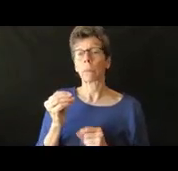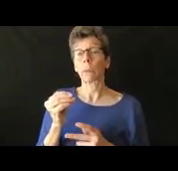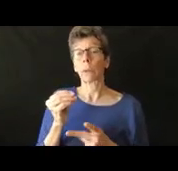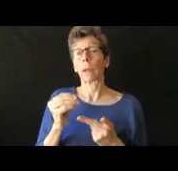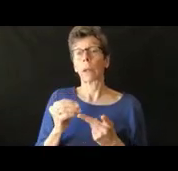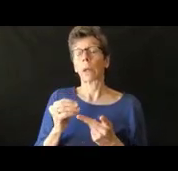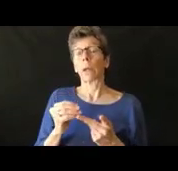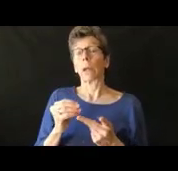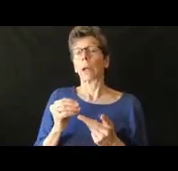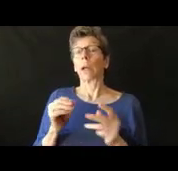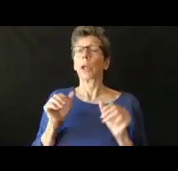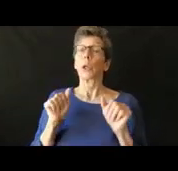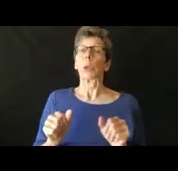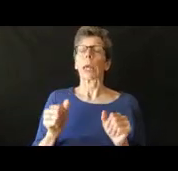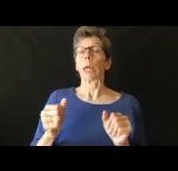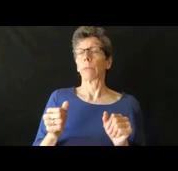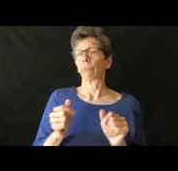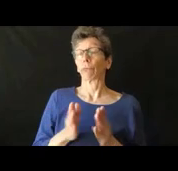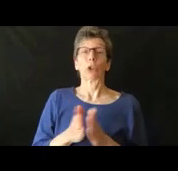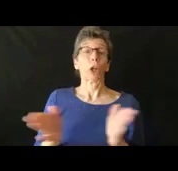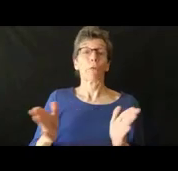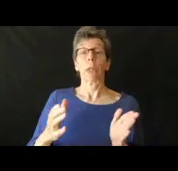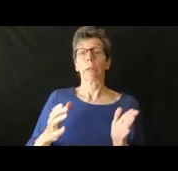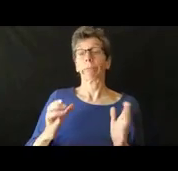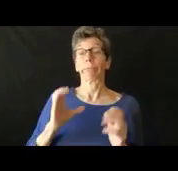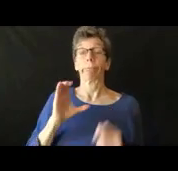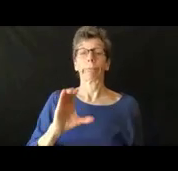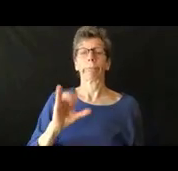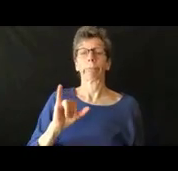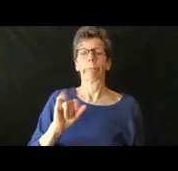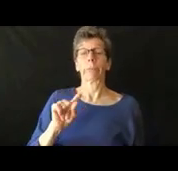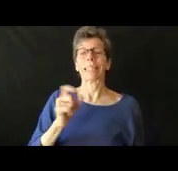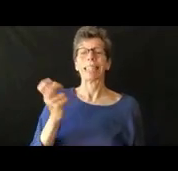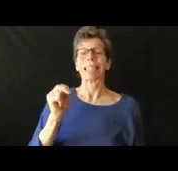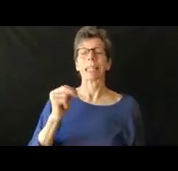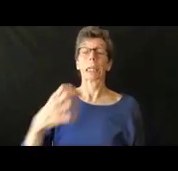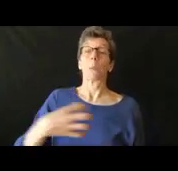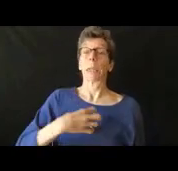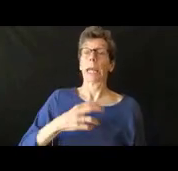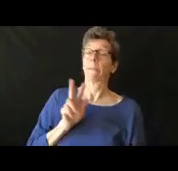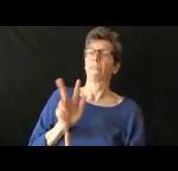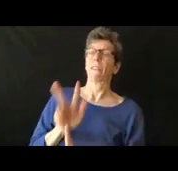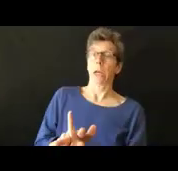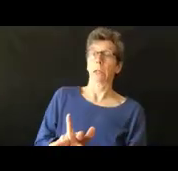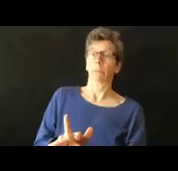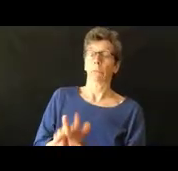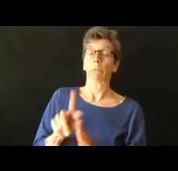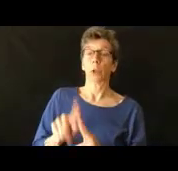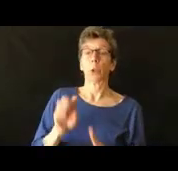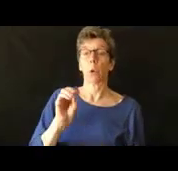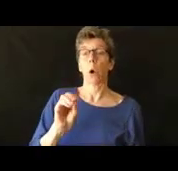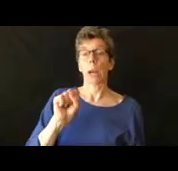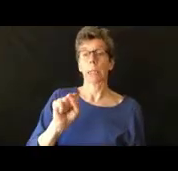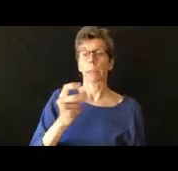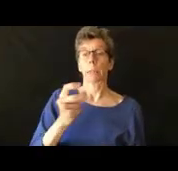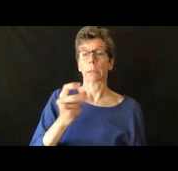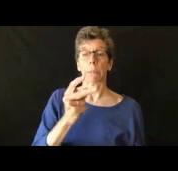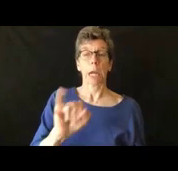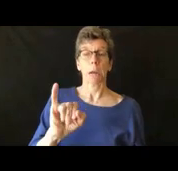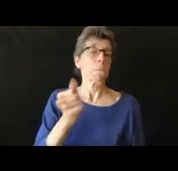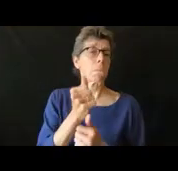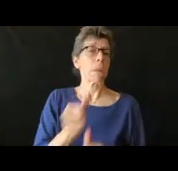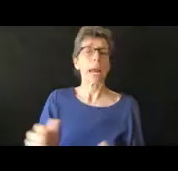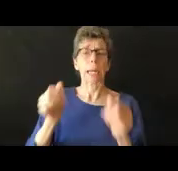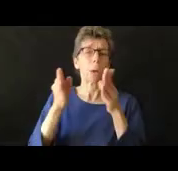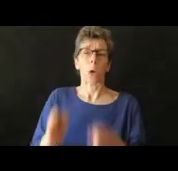por ejemplo, puede haber quejas de ciudadanos con el OSPI y cualquiera puede presentar una